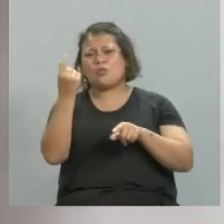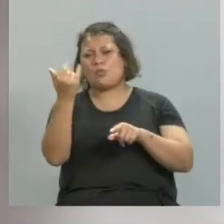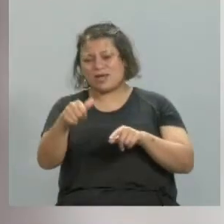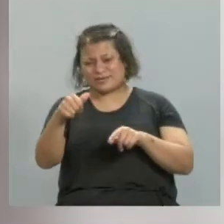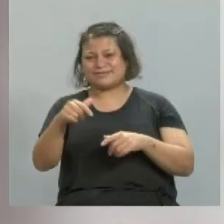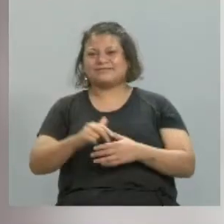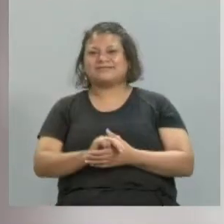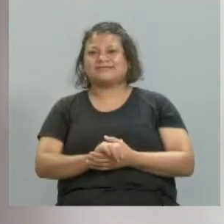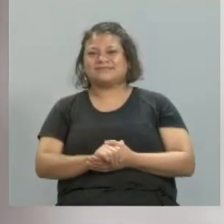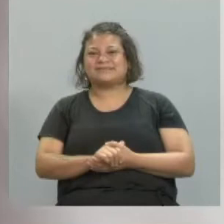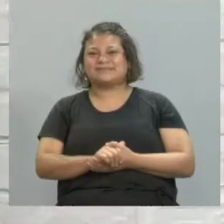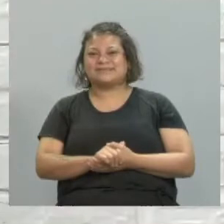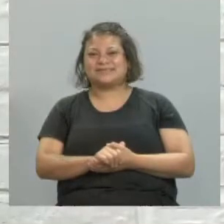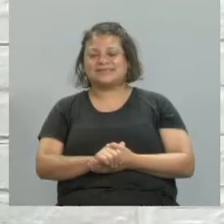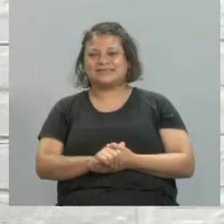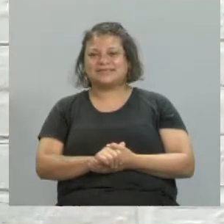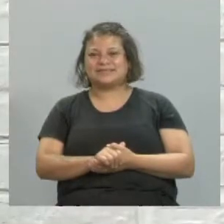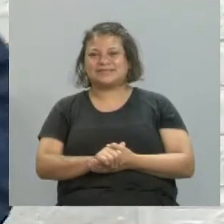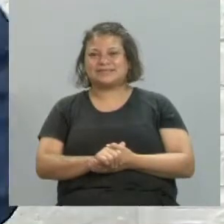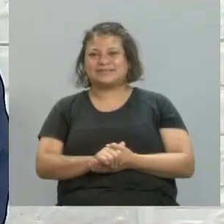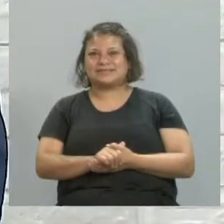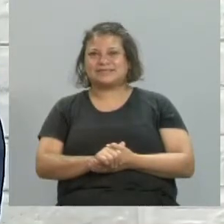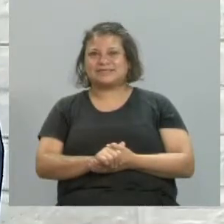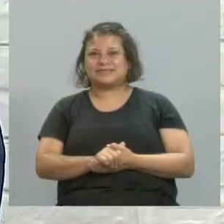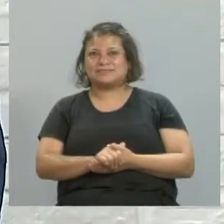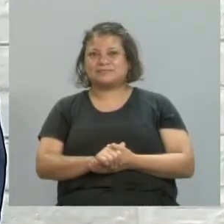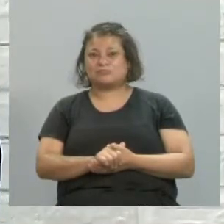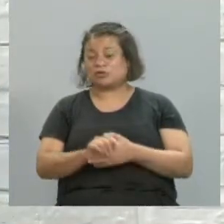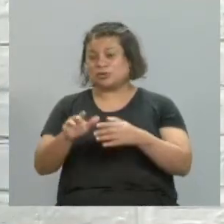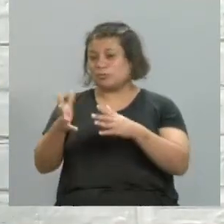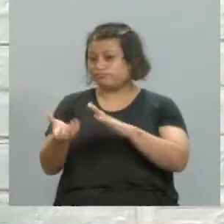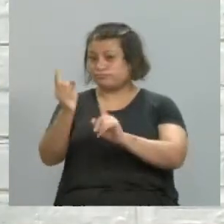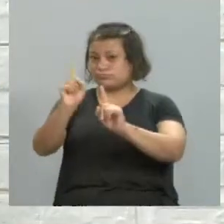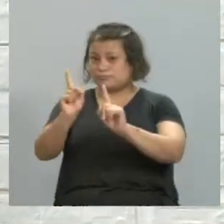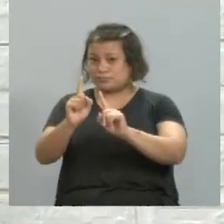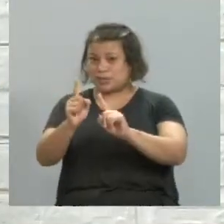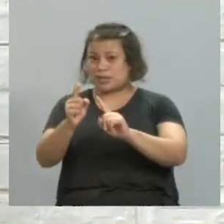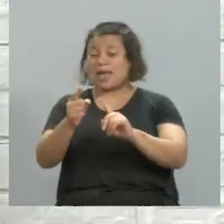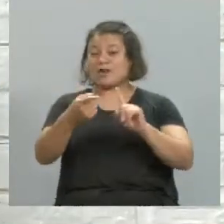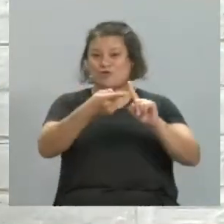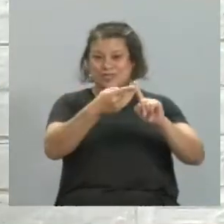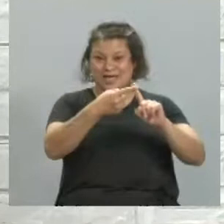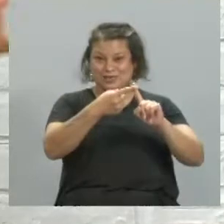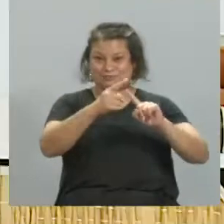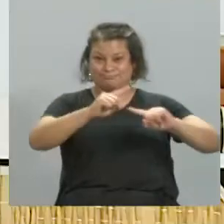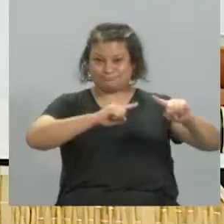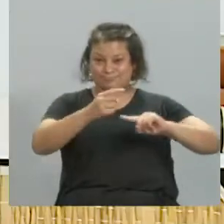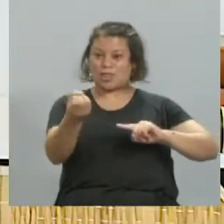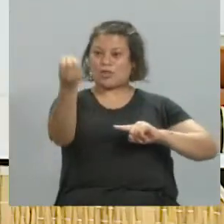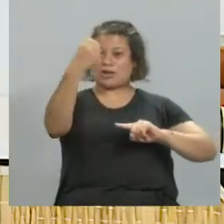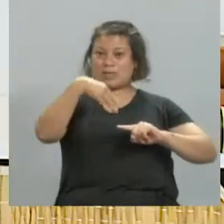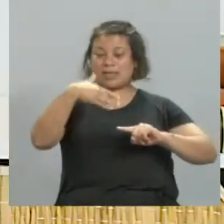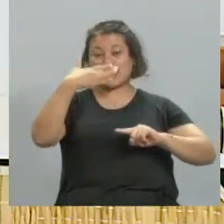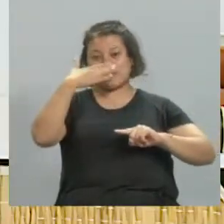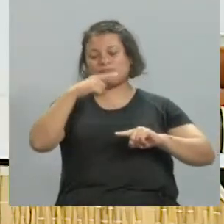Si no lo encontrás, si no lo encontrás, Juan, escúchame, podemos hacer una cosa, lo mandás directamente al contacto que tenés con la producción y nosotros en el próximo